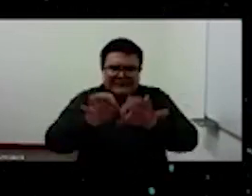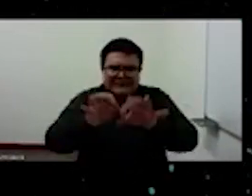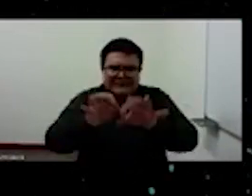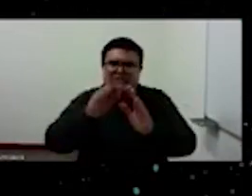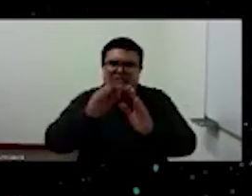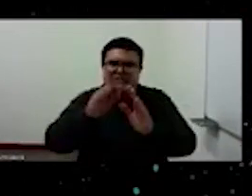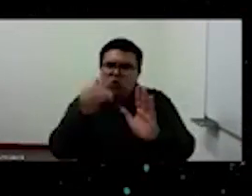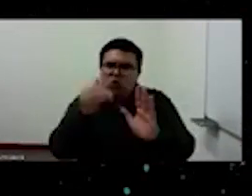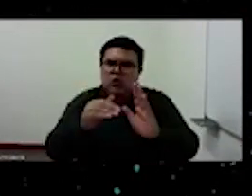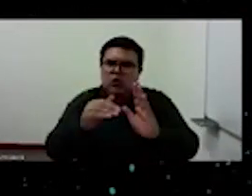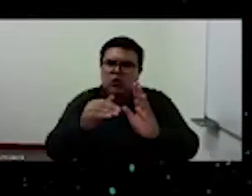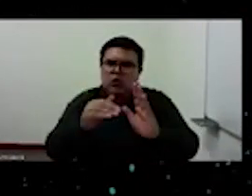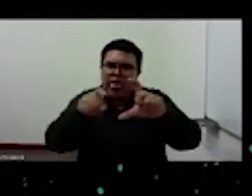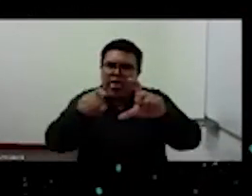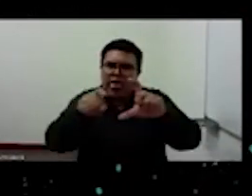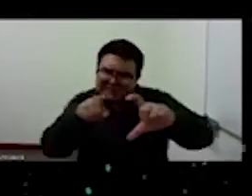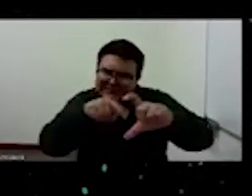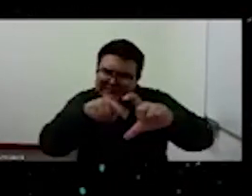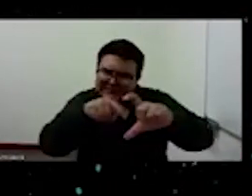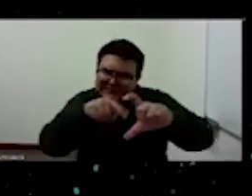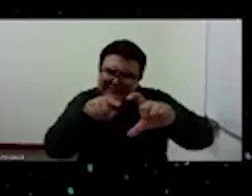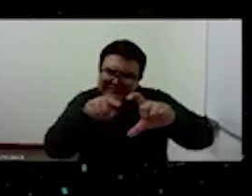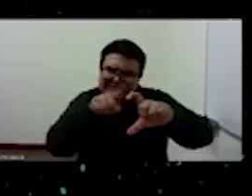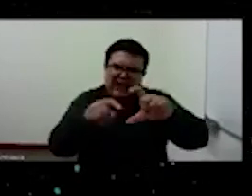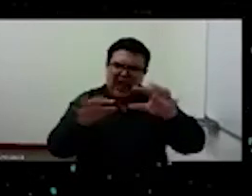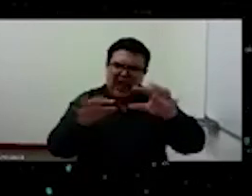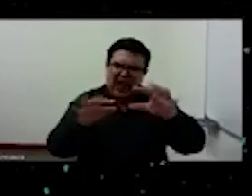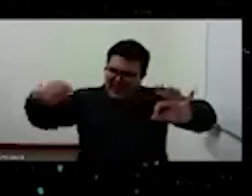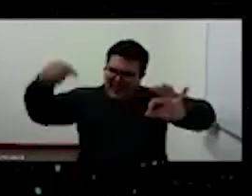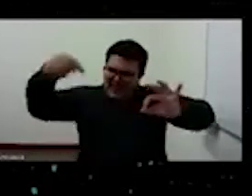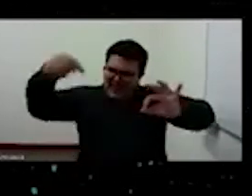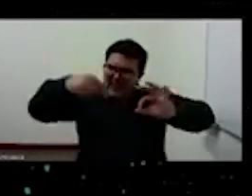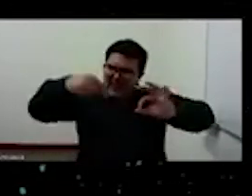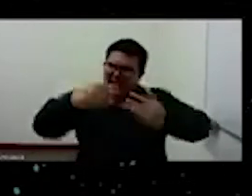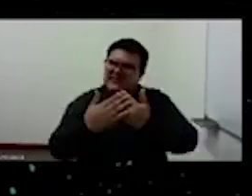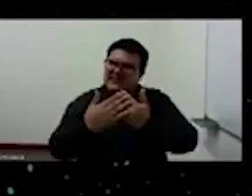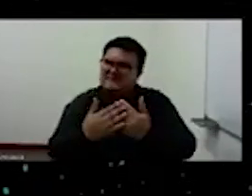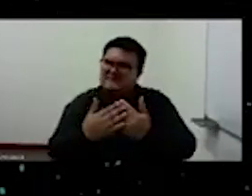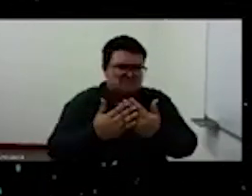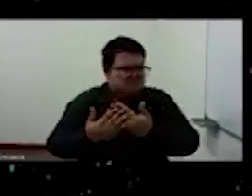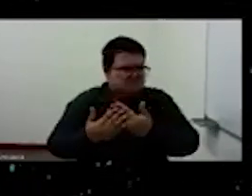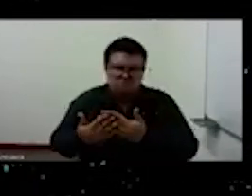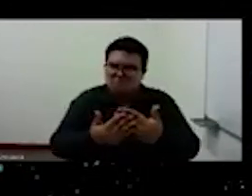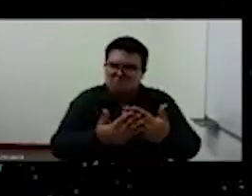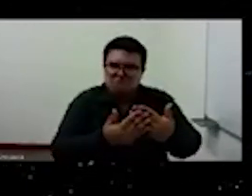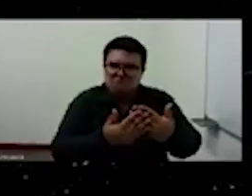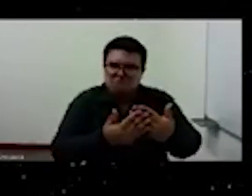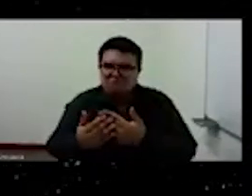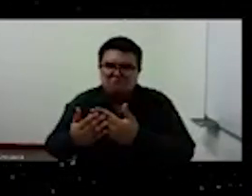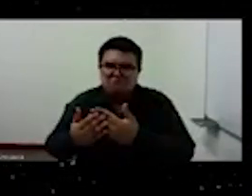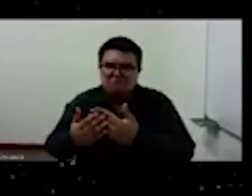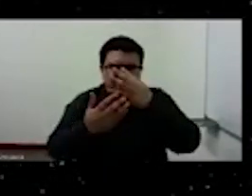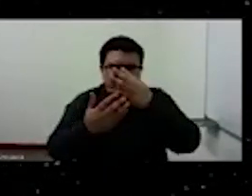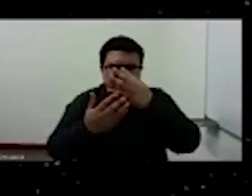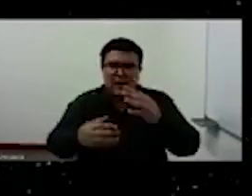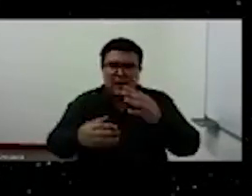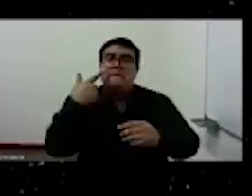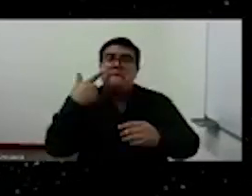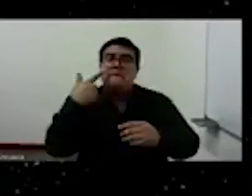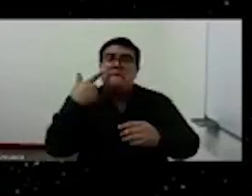fragmento es que no hay una medida